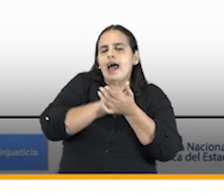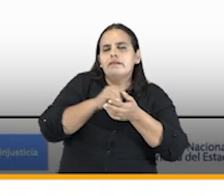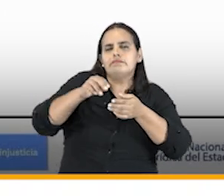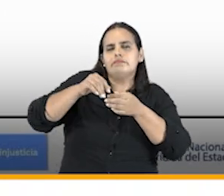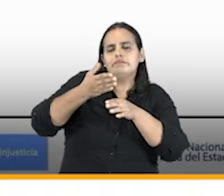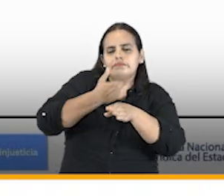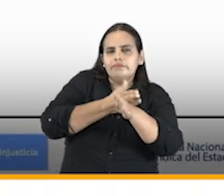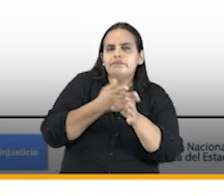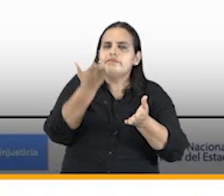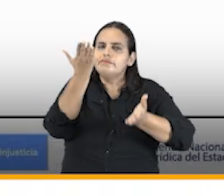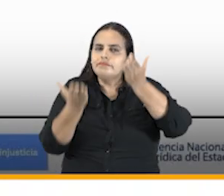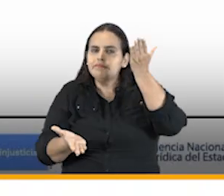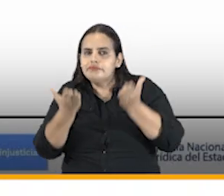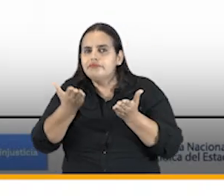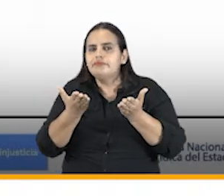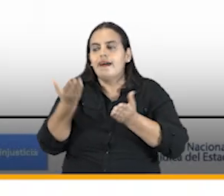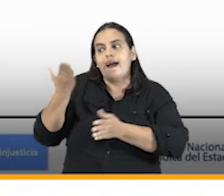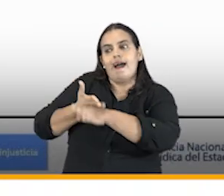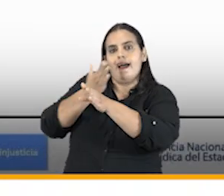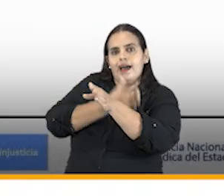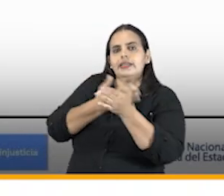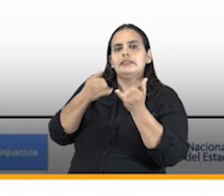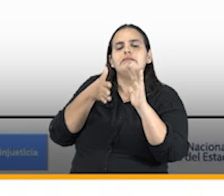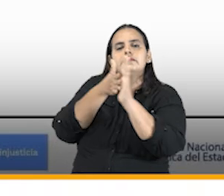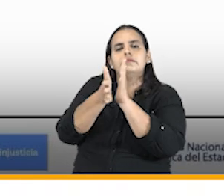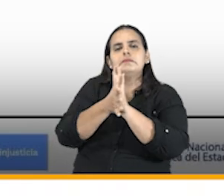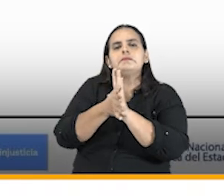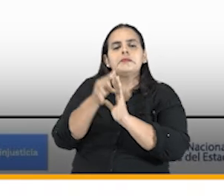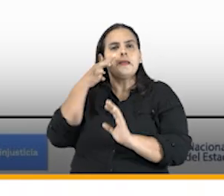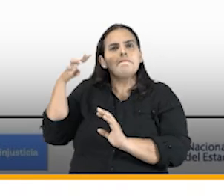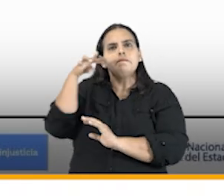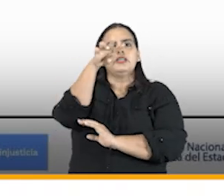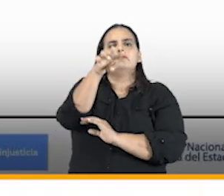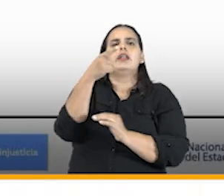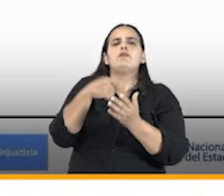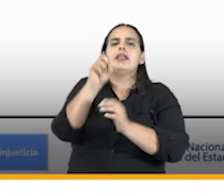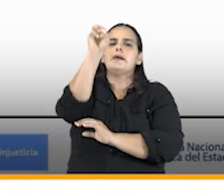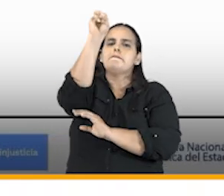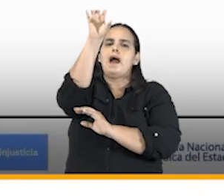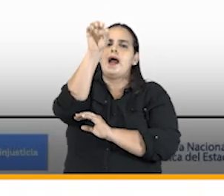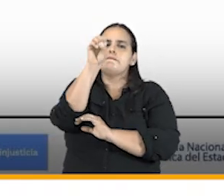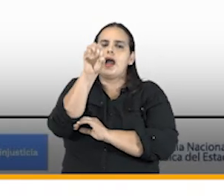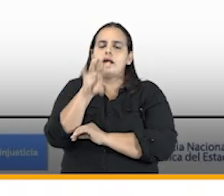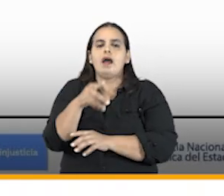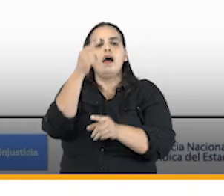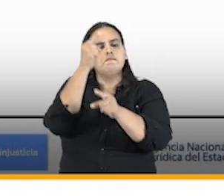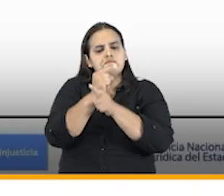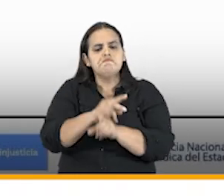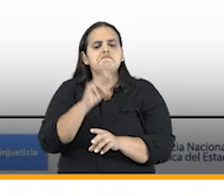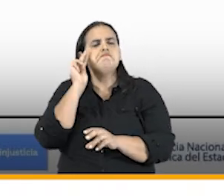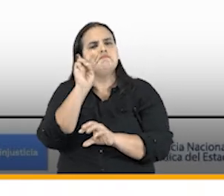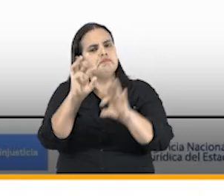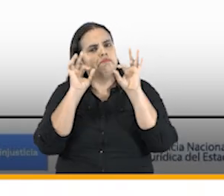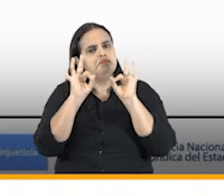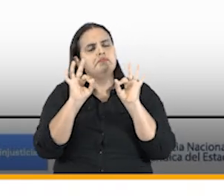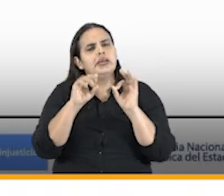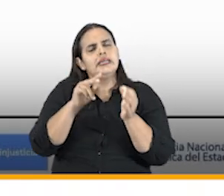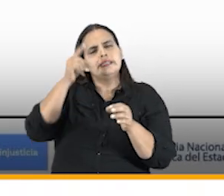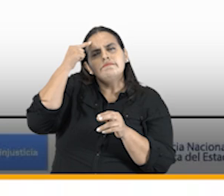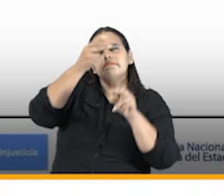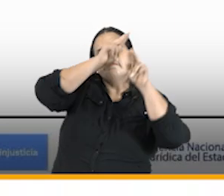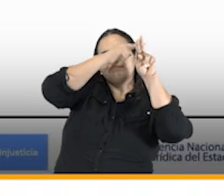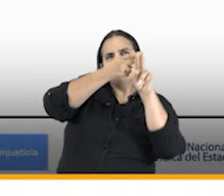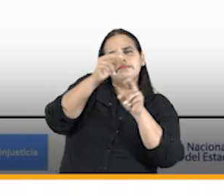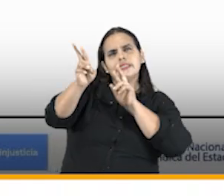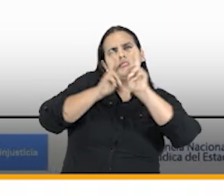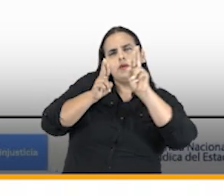adicionalmente hemos incorporado herramientas de gerencia visual como semáforos que permiten identificar e interpretar rápidamente los resultados de